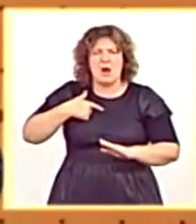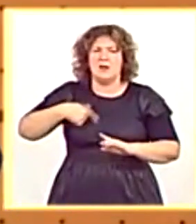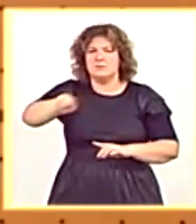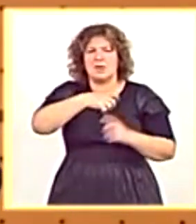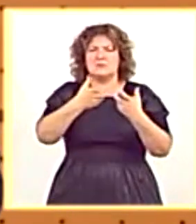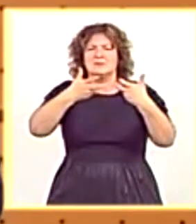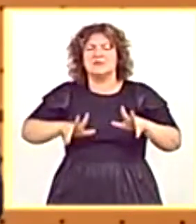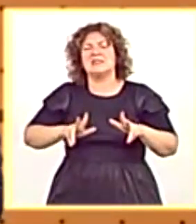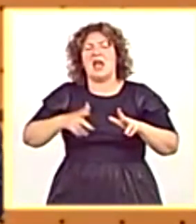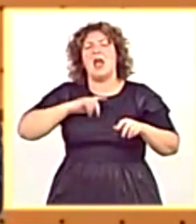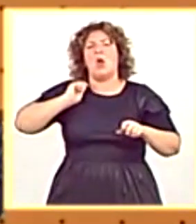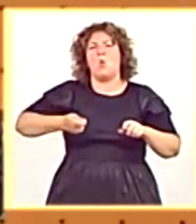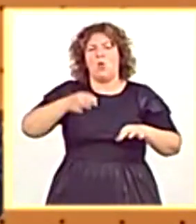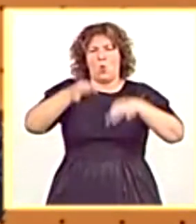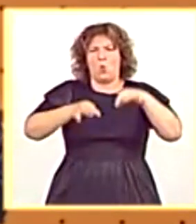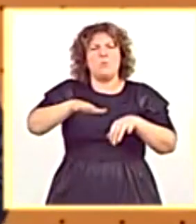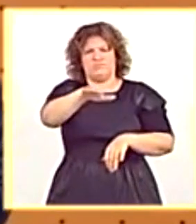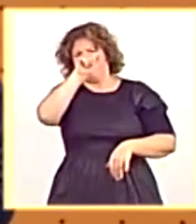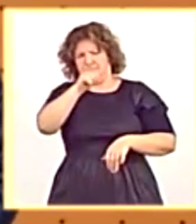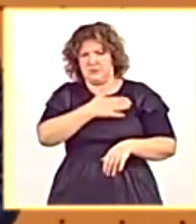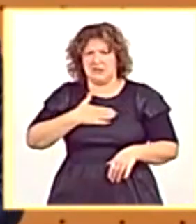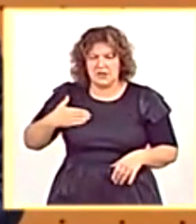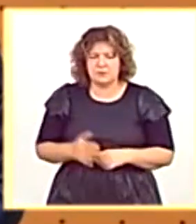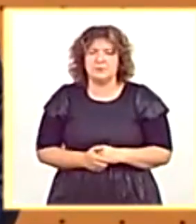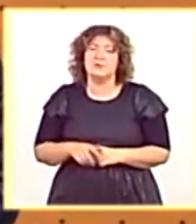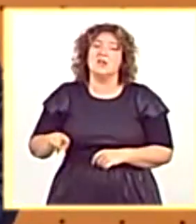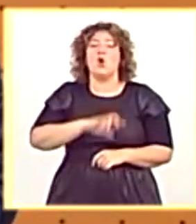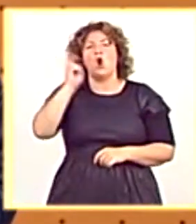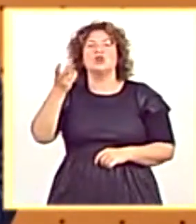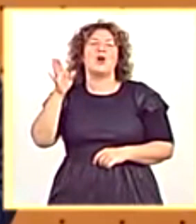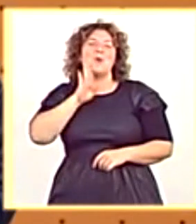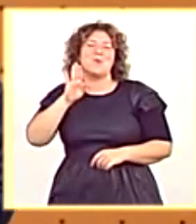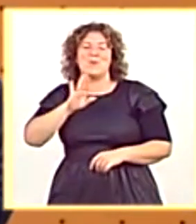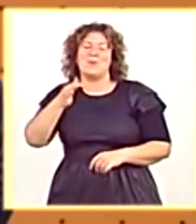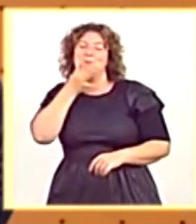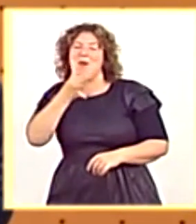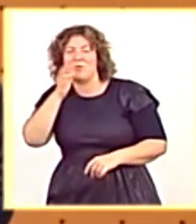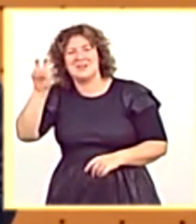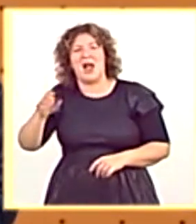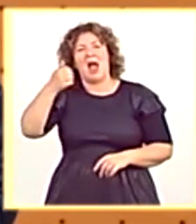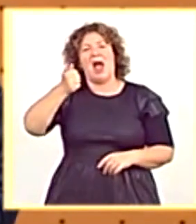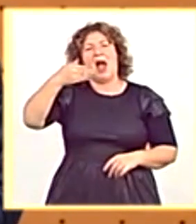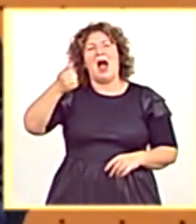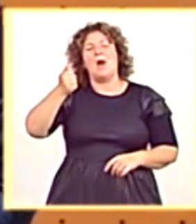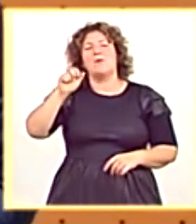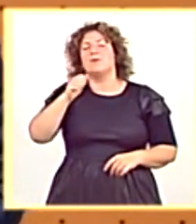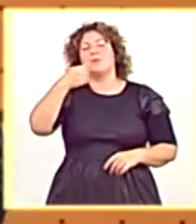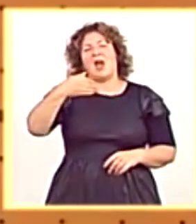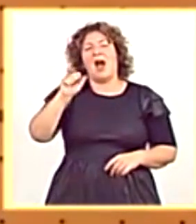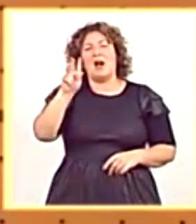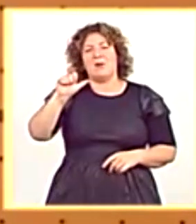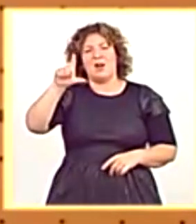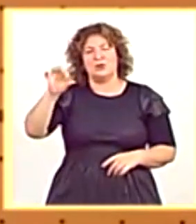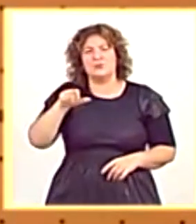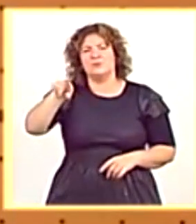banquillo. Y otro escándalo, que también lo tiene a la izquierda, el del señor Avalos. El rescate, cómo no, de la aerolínea venezolana Plus